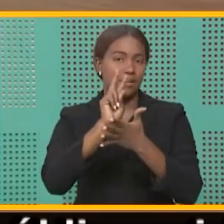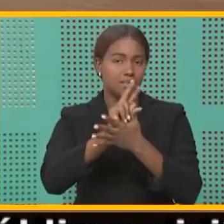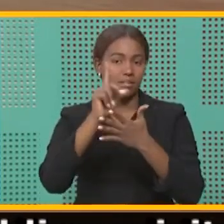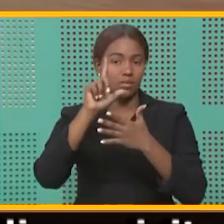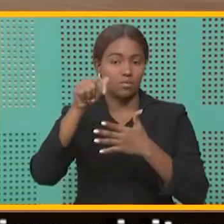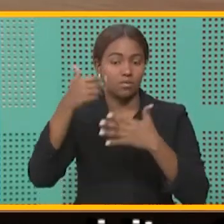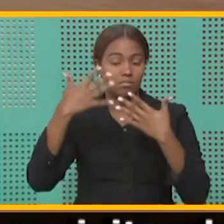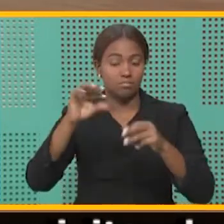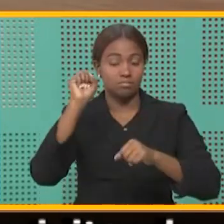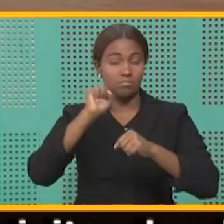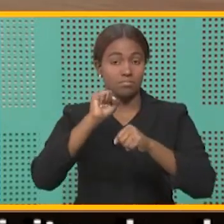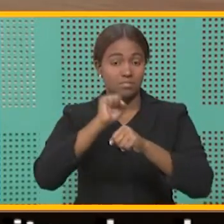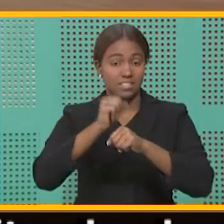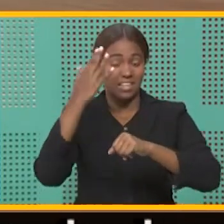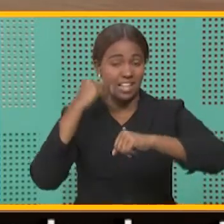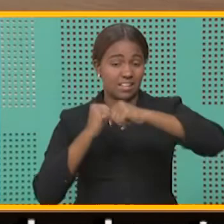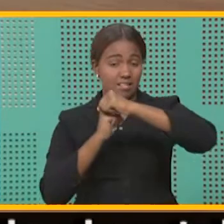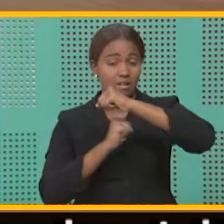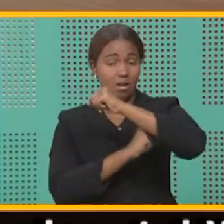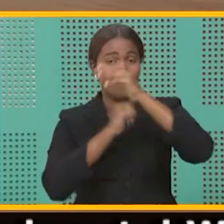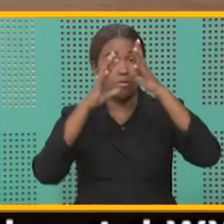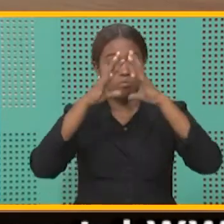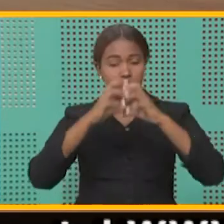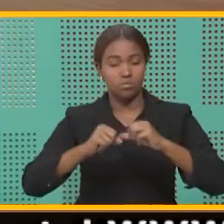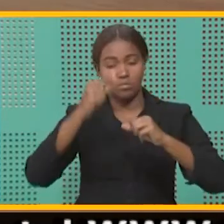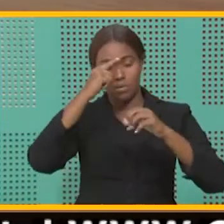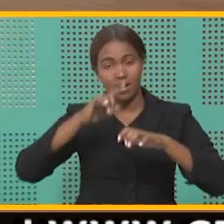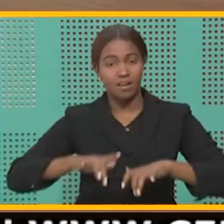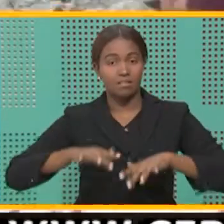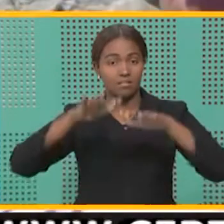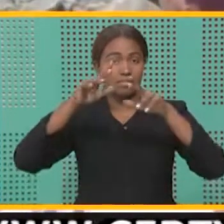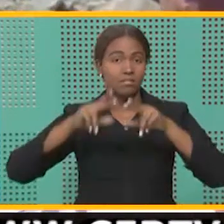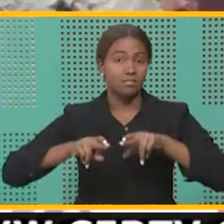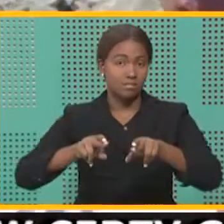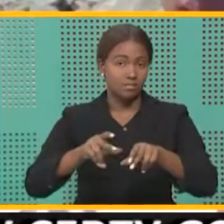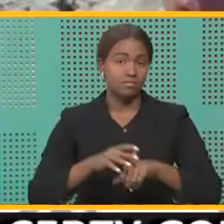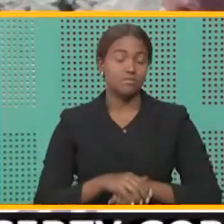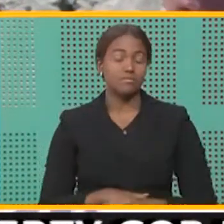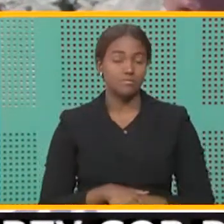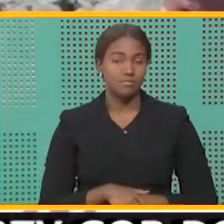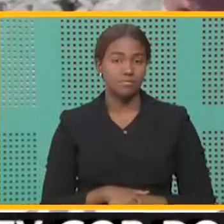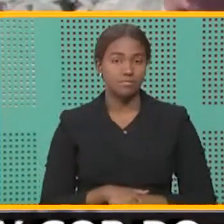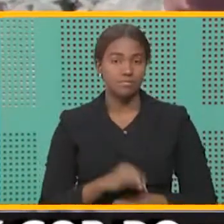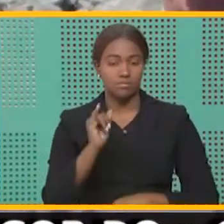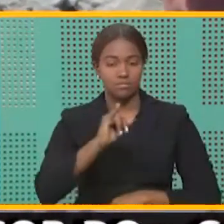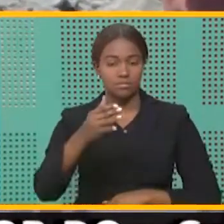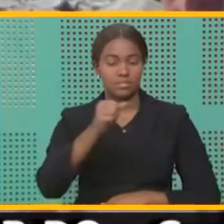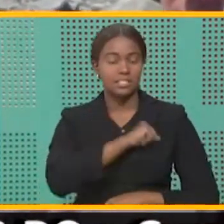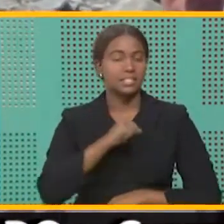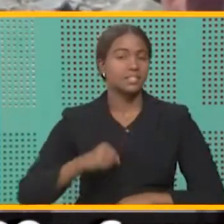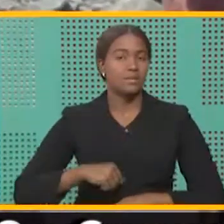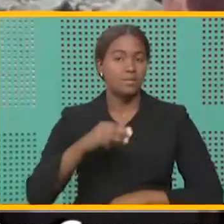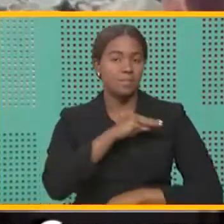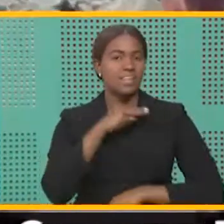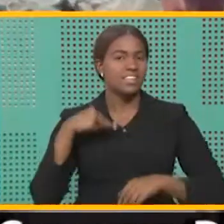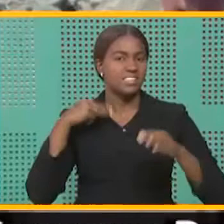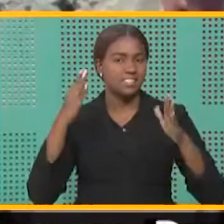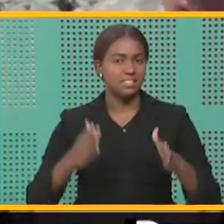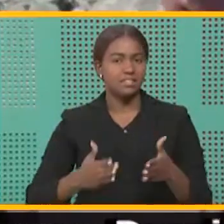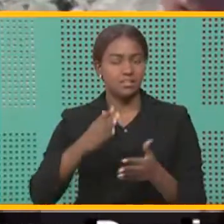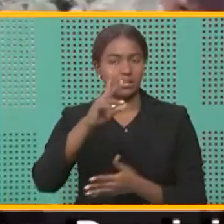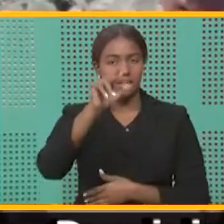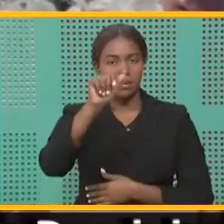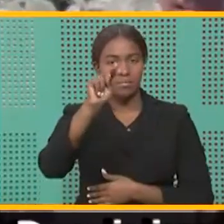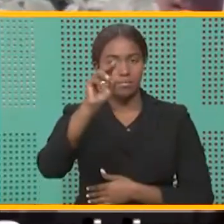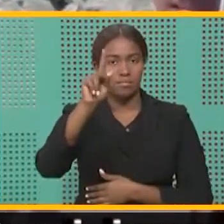que la estructura colapsara debido a la crecida del río Camó. En instituciones del señor ministro Ramón Pepín, tenemos como prioridad